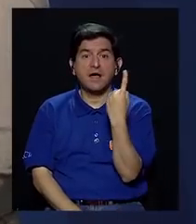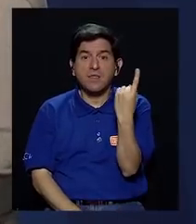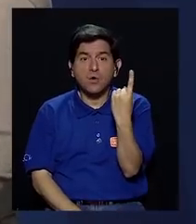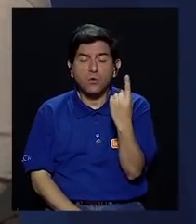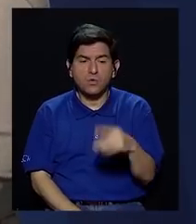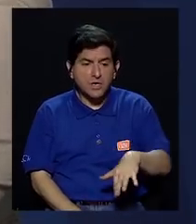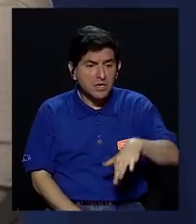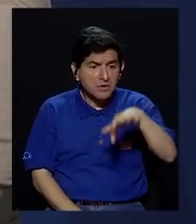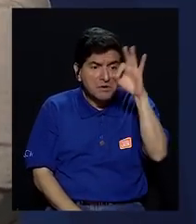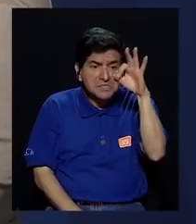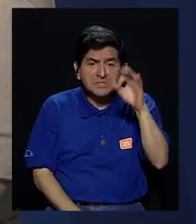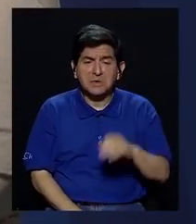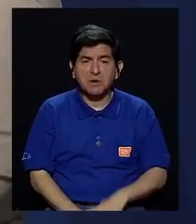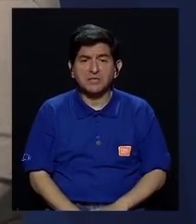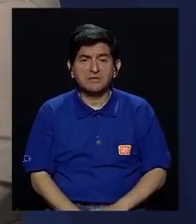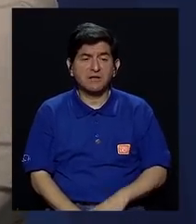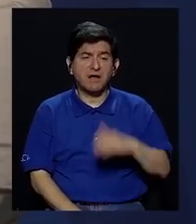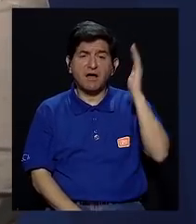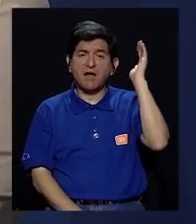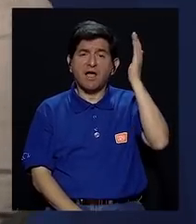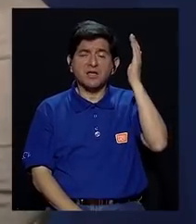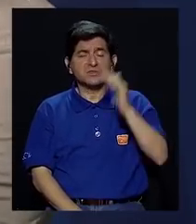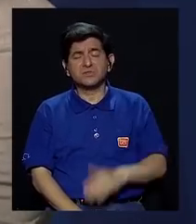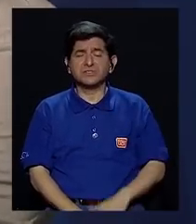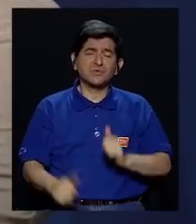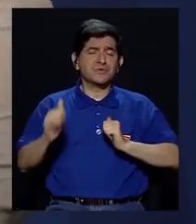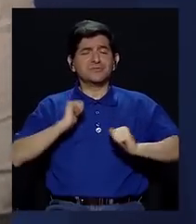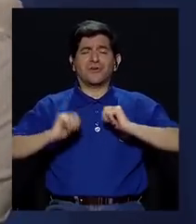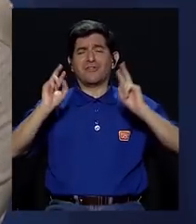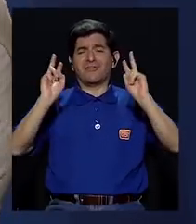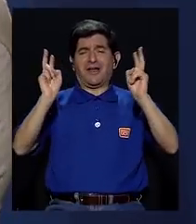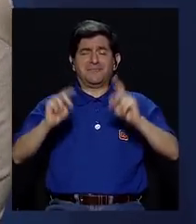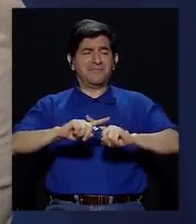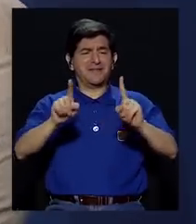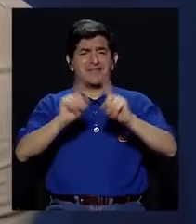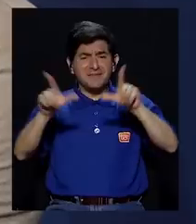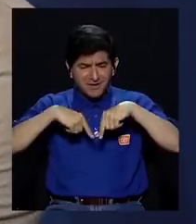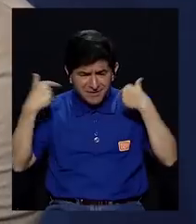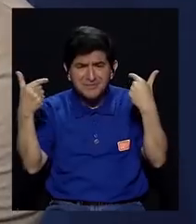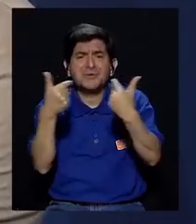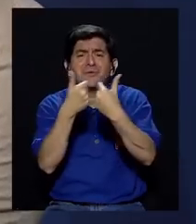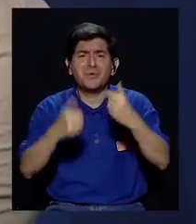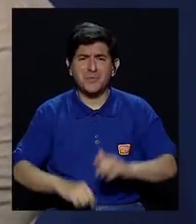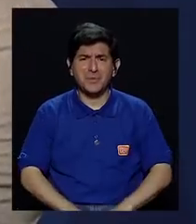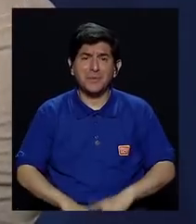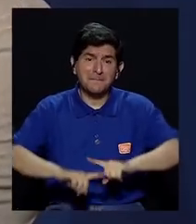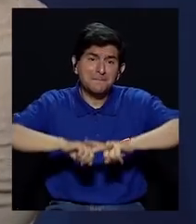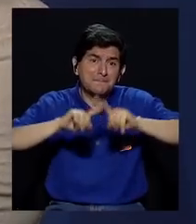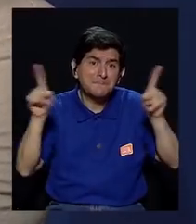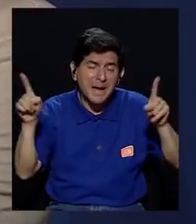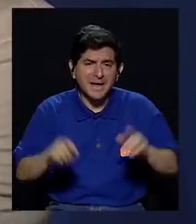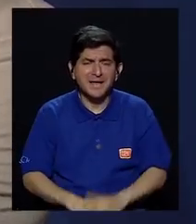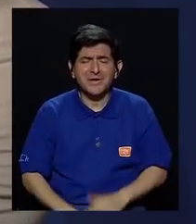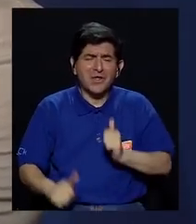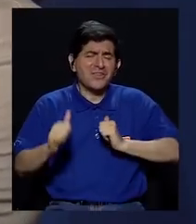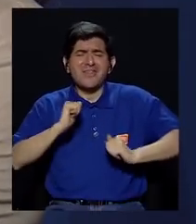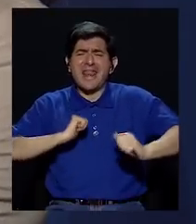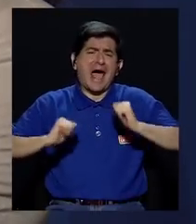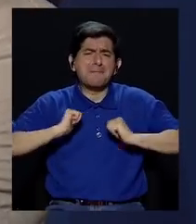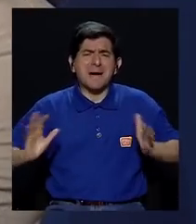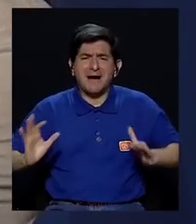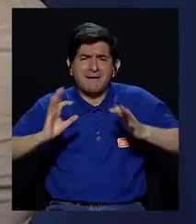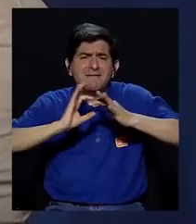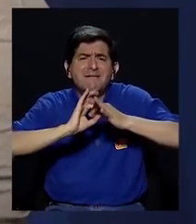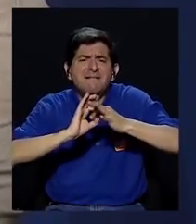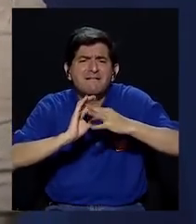único que estamos encontrando es discurso dramático de diversos sectores, pero sobre todo un dramatismo